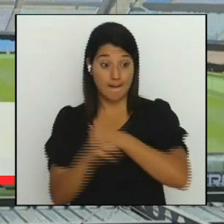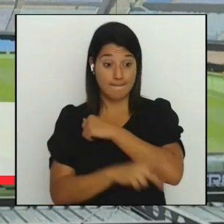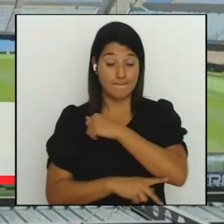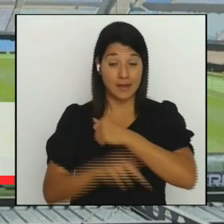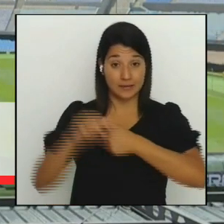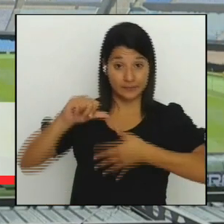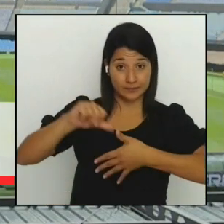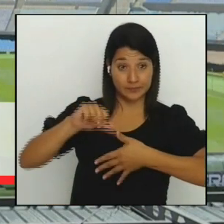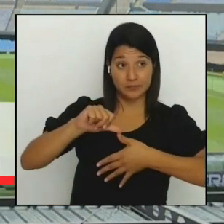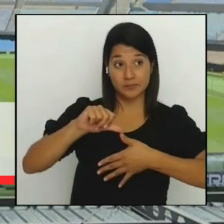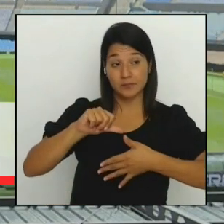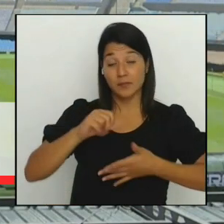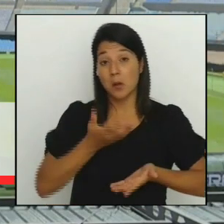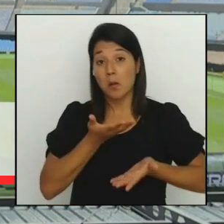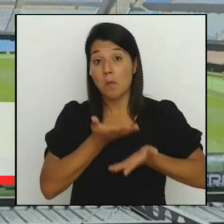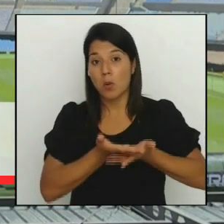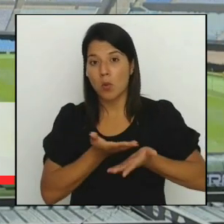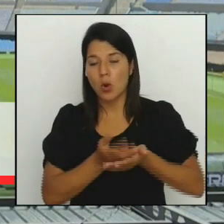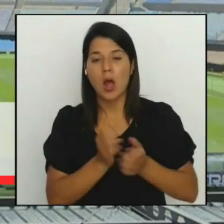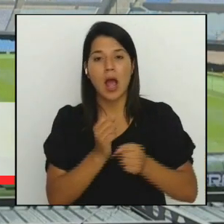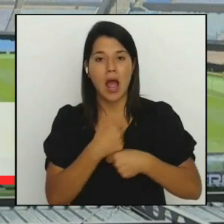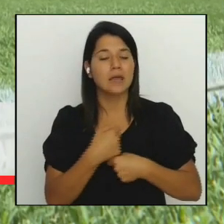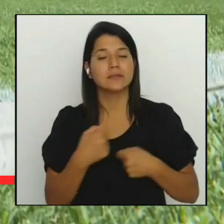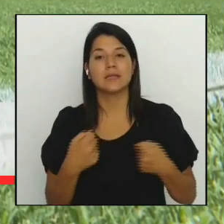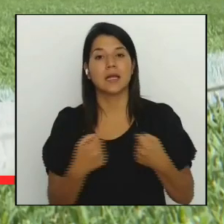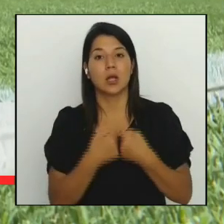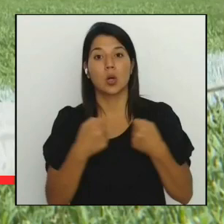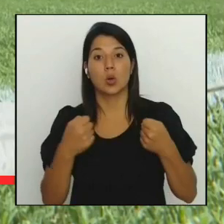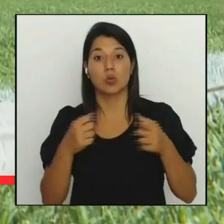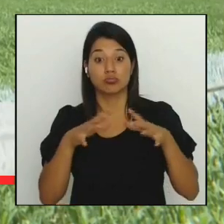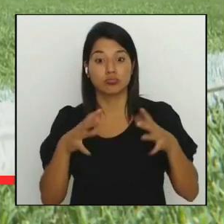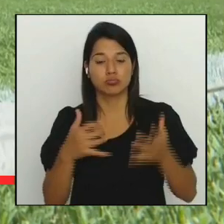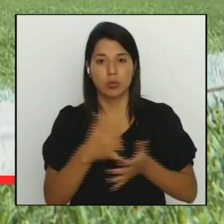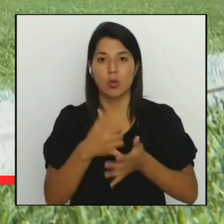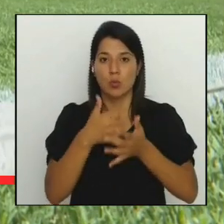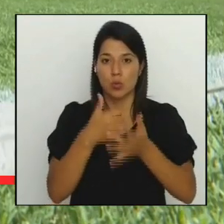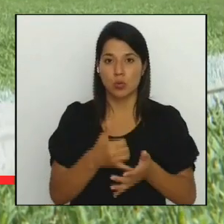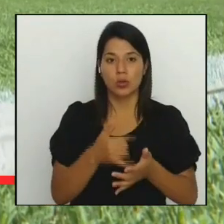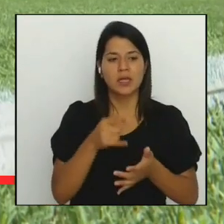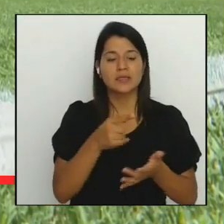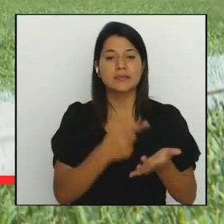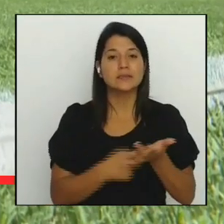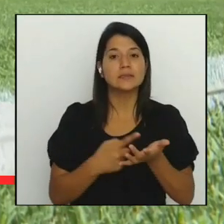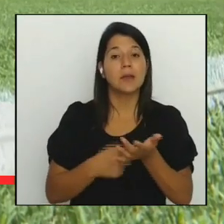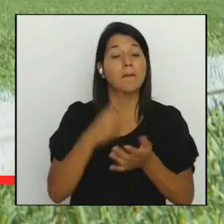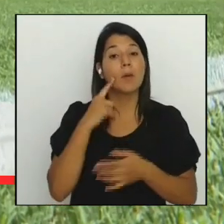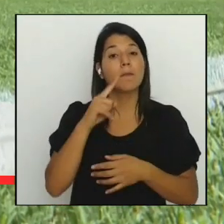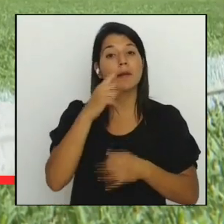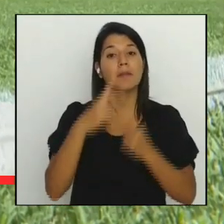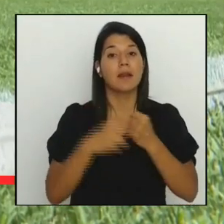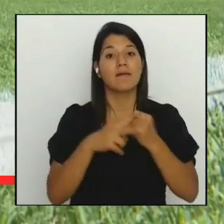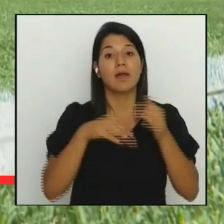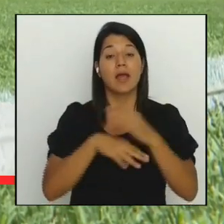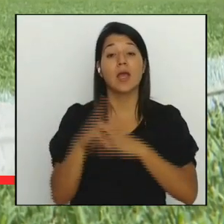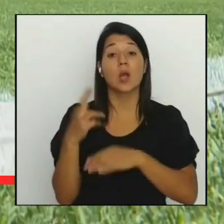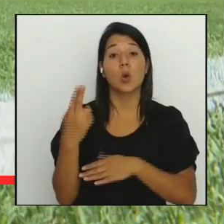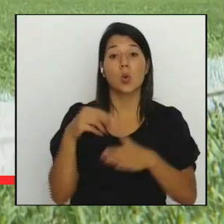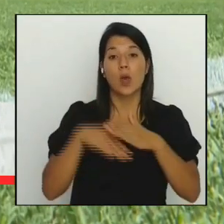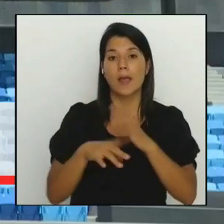Mundo que conmemorará el primer centenario de la competición que se disputó por primera vez en Uruguay en 1930